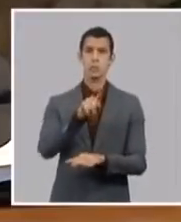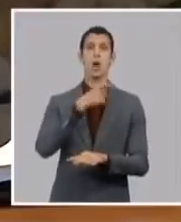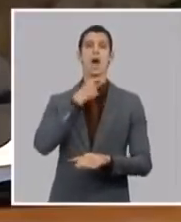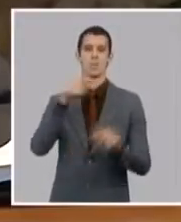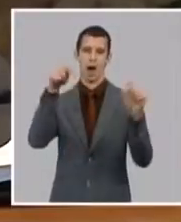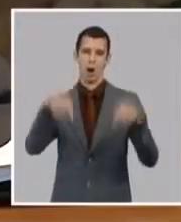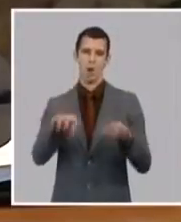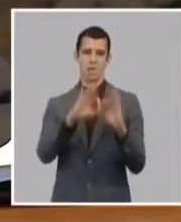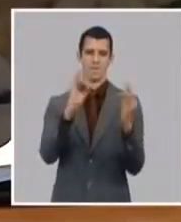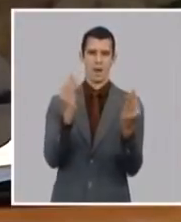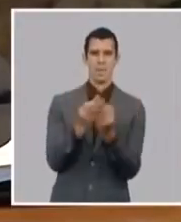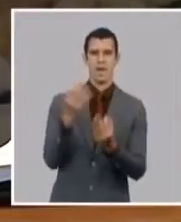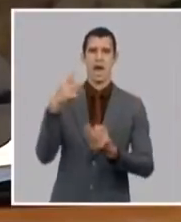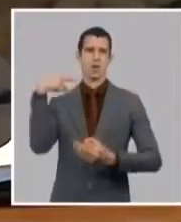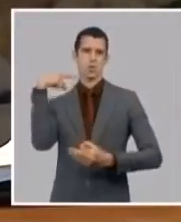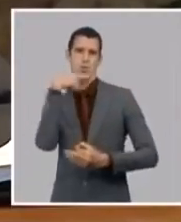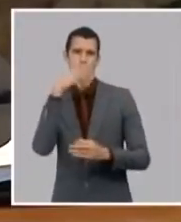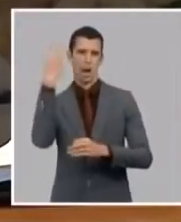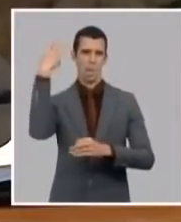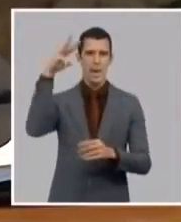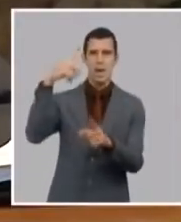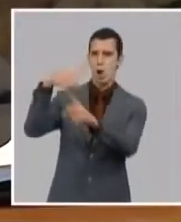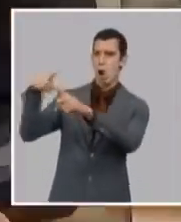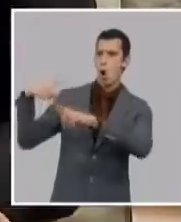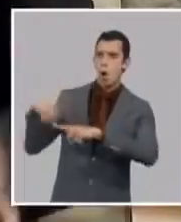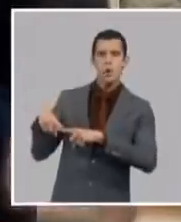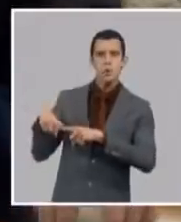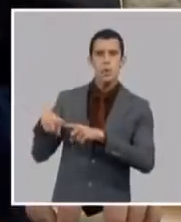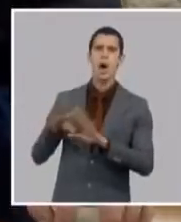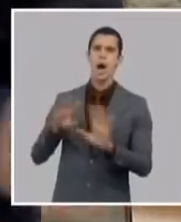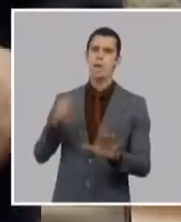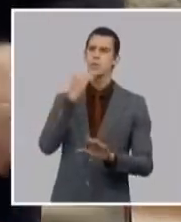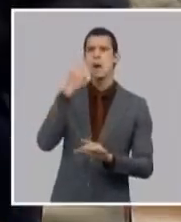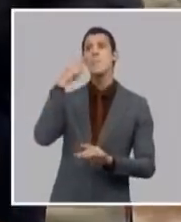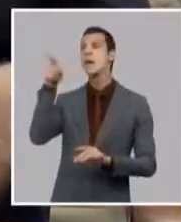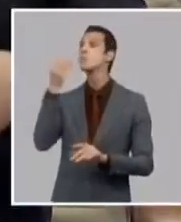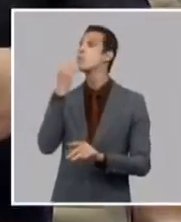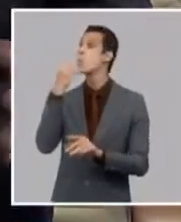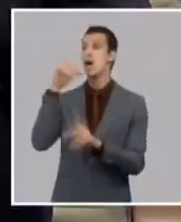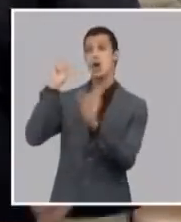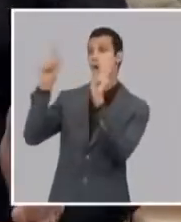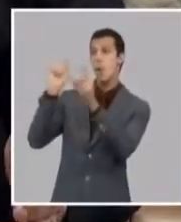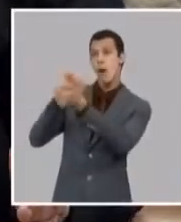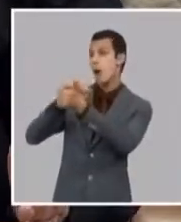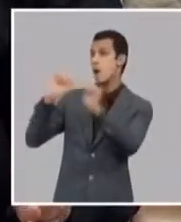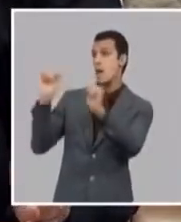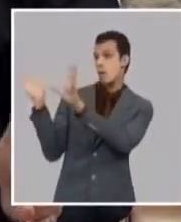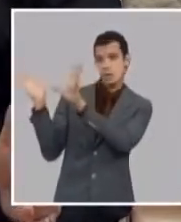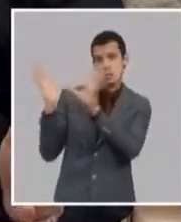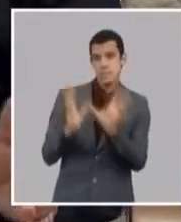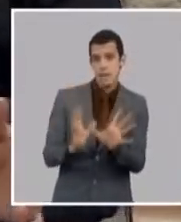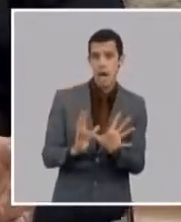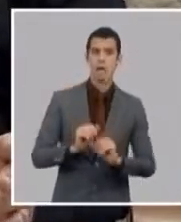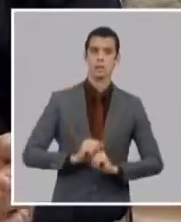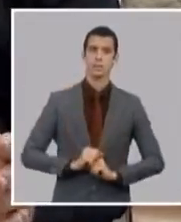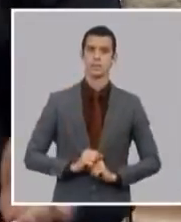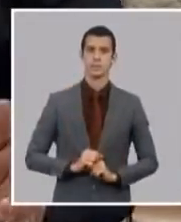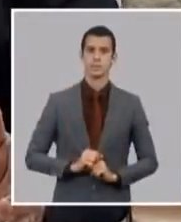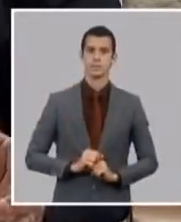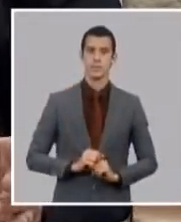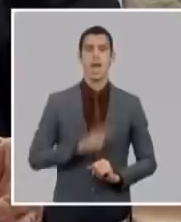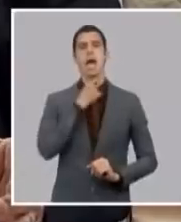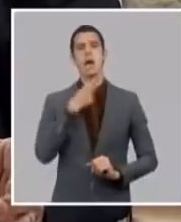estas regulaciones que hemos hecho y esta semana vamos a definir ya si nos pondremos de acuerdo contigo